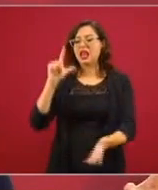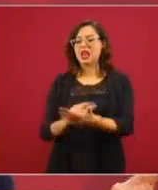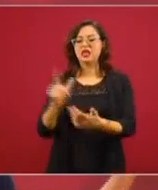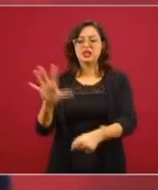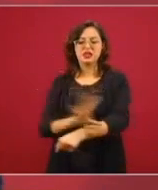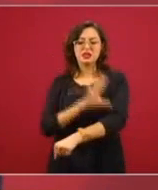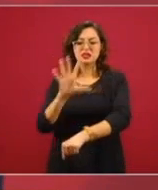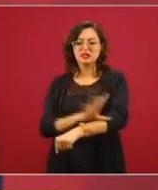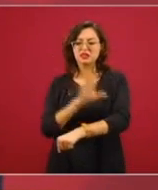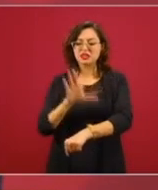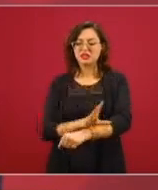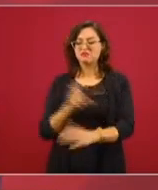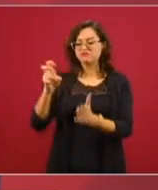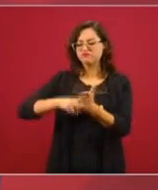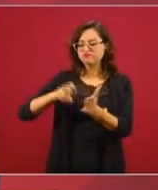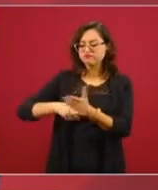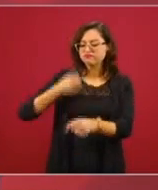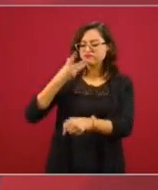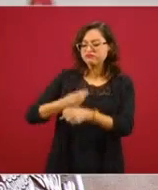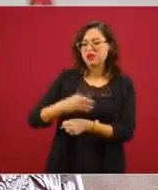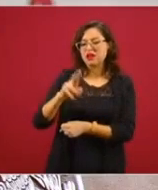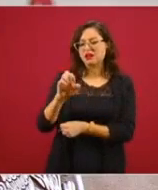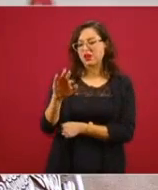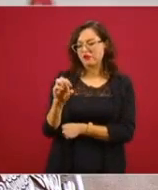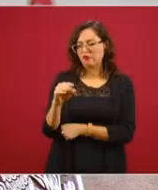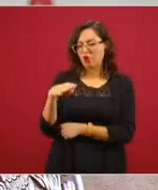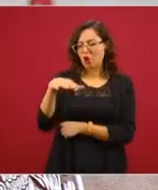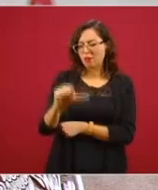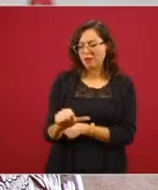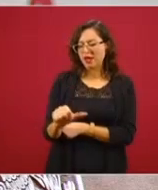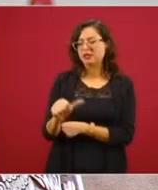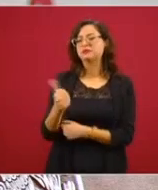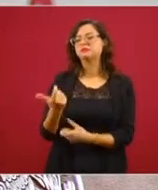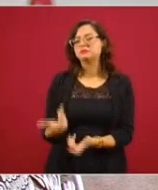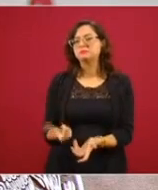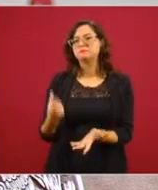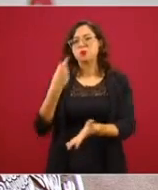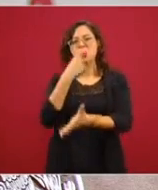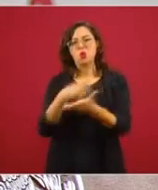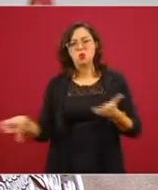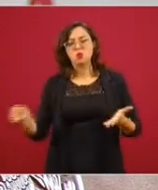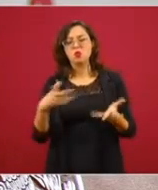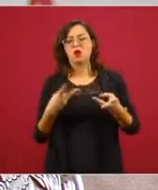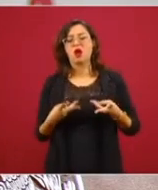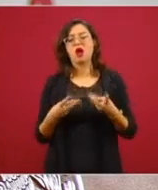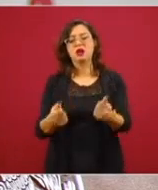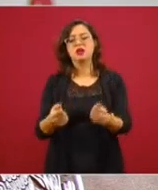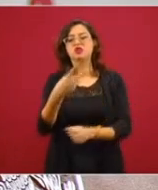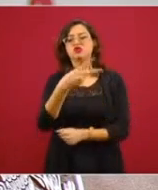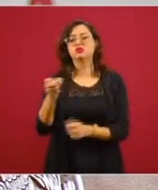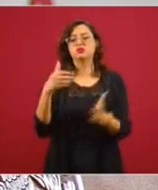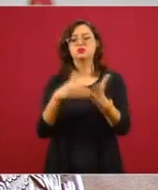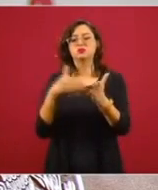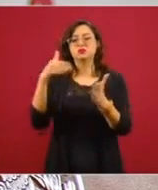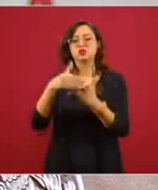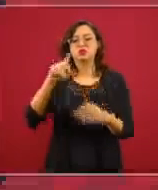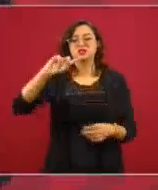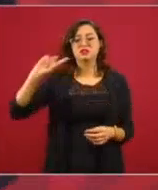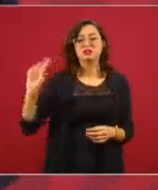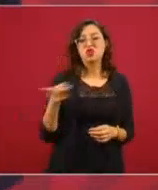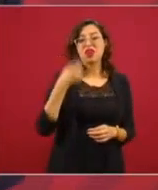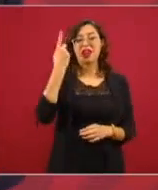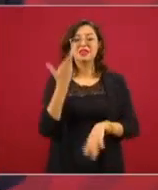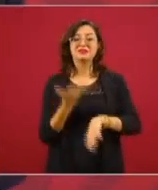de acuerdo a Balúos, en 200 millones de dólares más